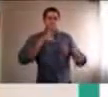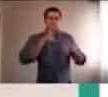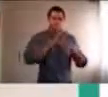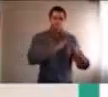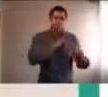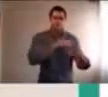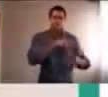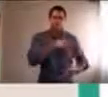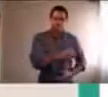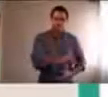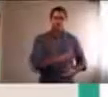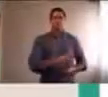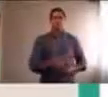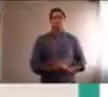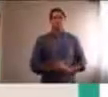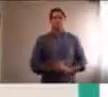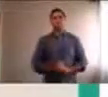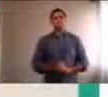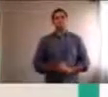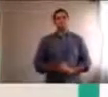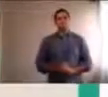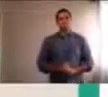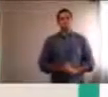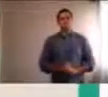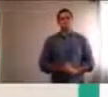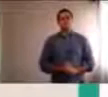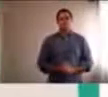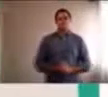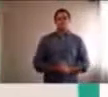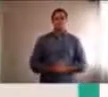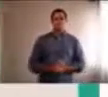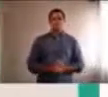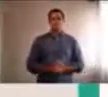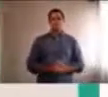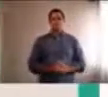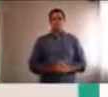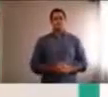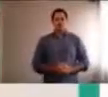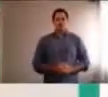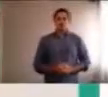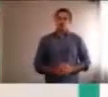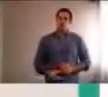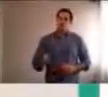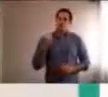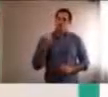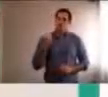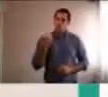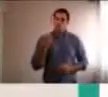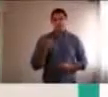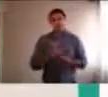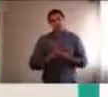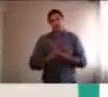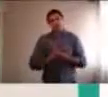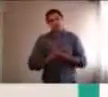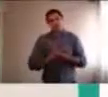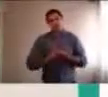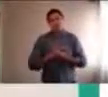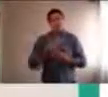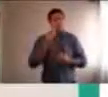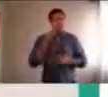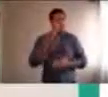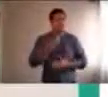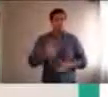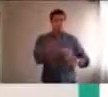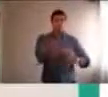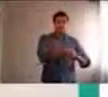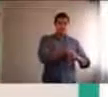Un buen ejemplo, perdóname, un buen ejemplo de eso, es cuando, por ejemplo, les leemos cuentos, a los chicos a la noche, que,